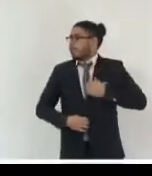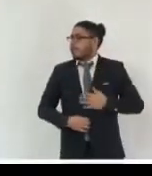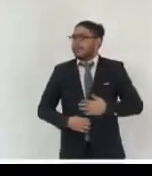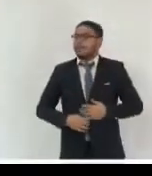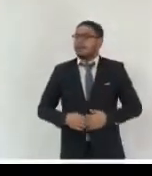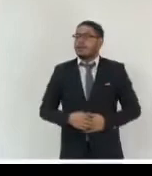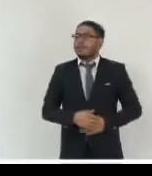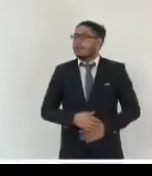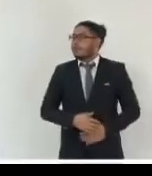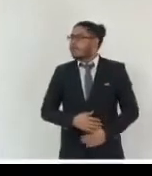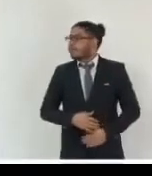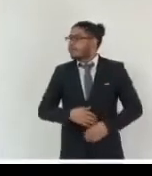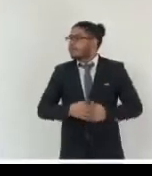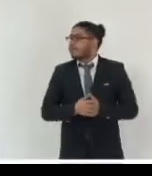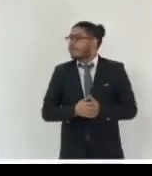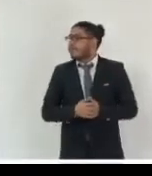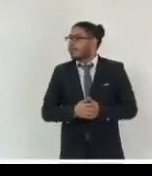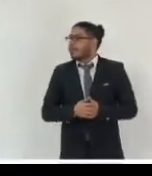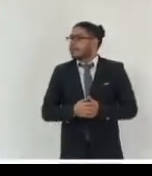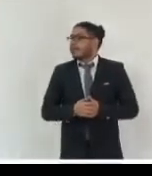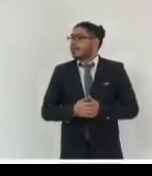vamos a dar si puedo compartir